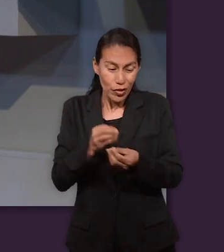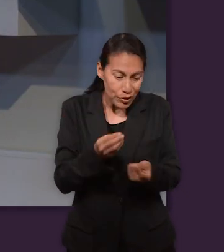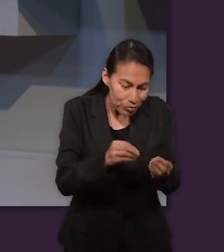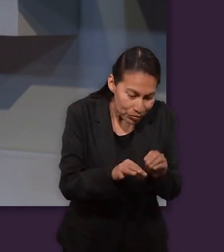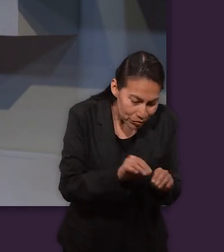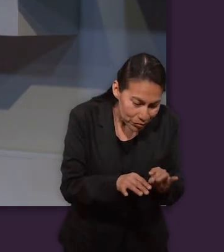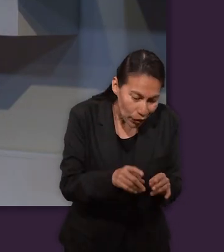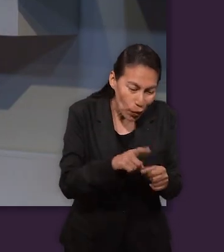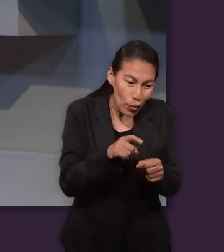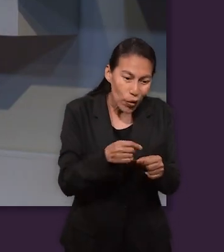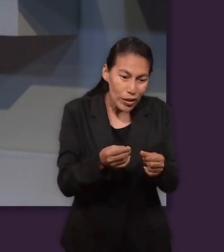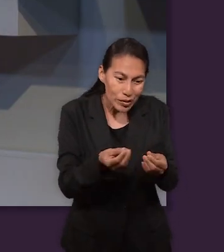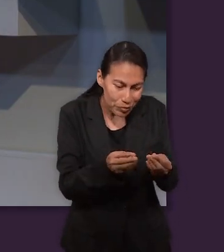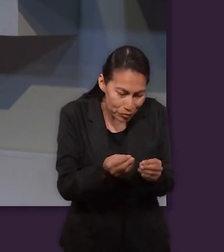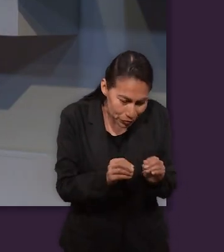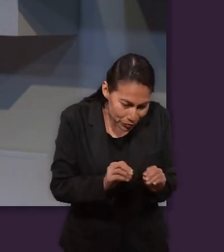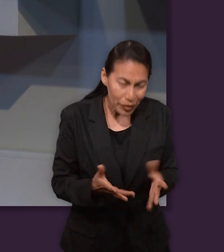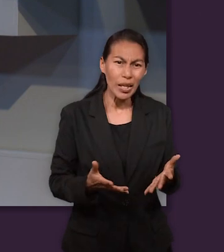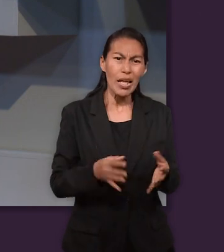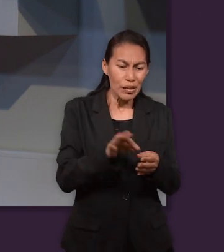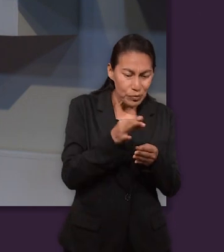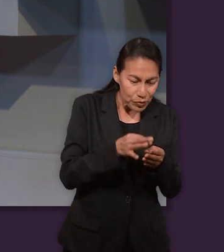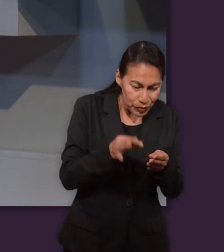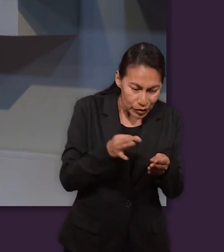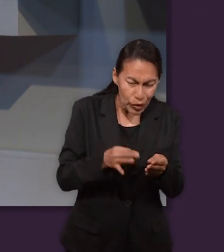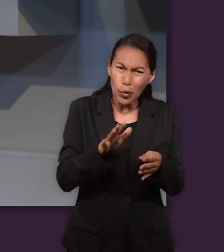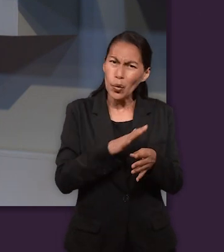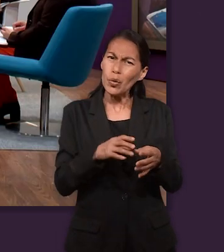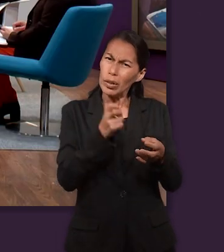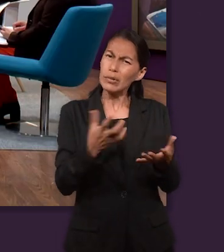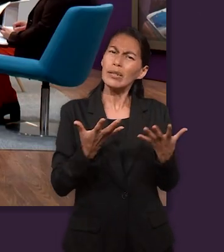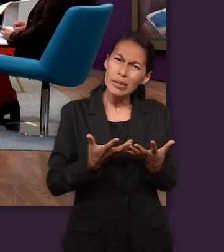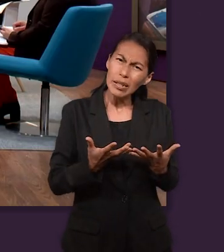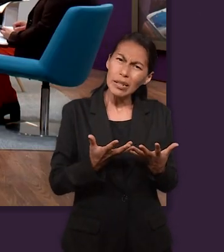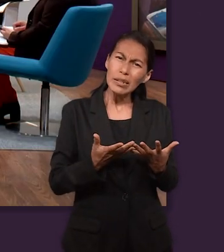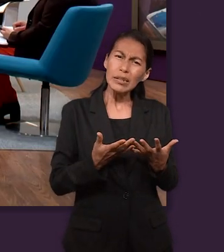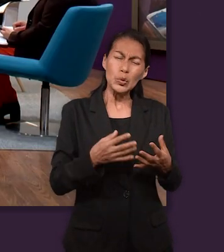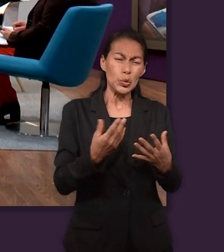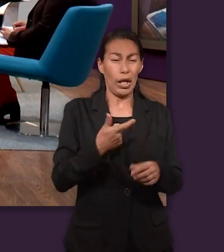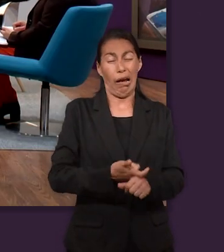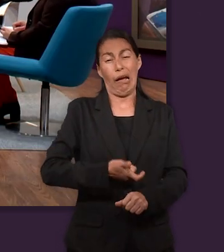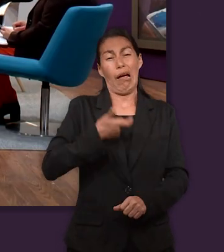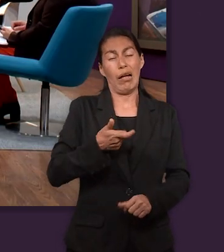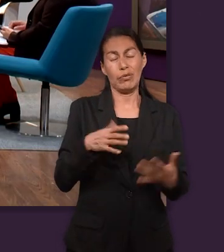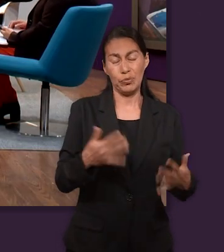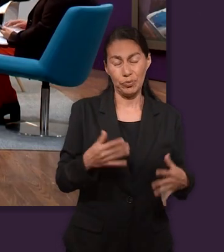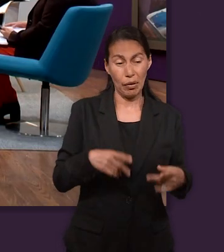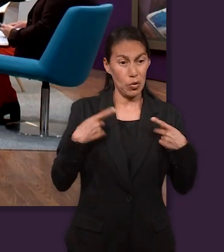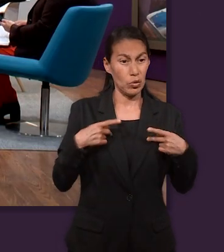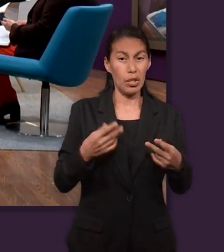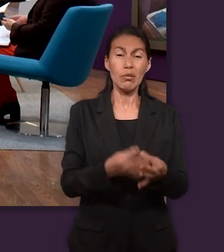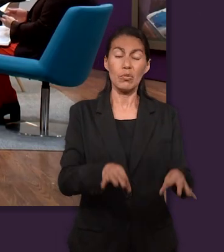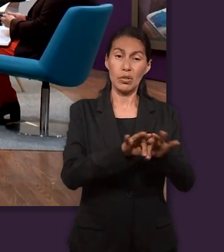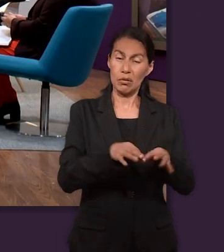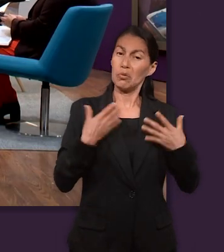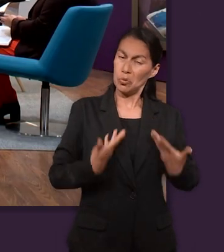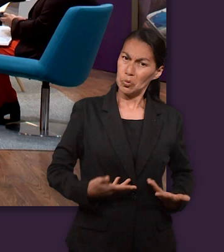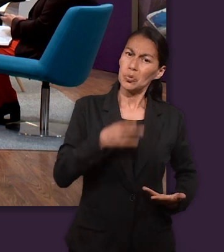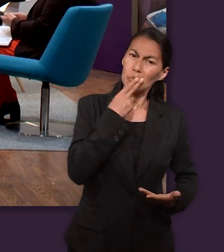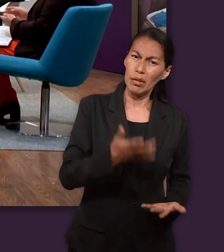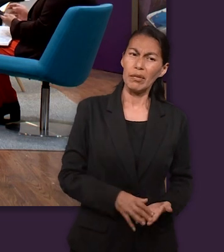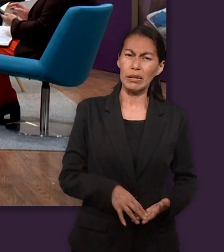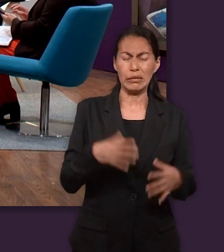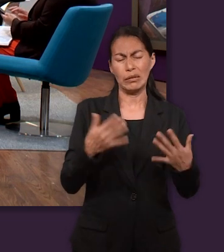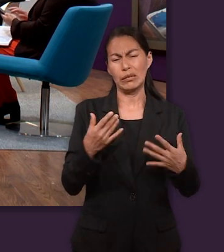colores, ellos tenían que hacer los colores y tejerla, le dio una túnica que representaba una distinción muy grande entre él y sus hermanos. Sí,